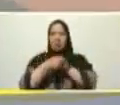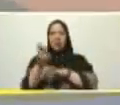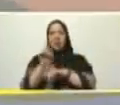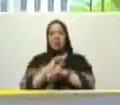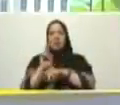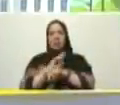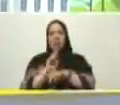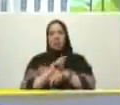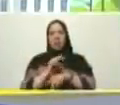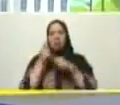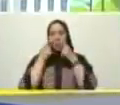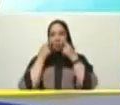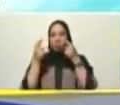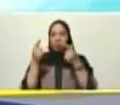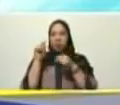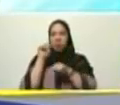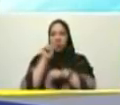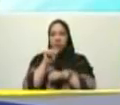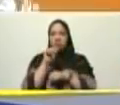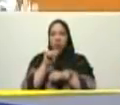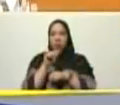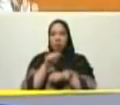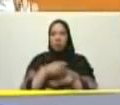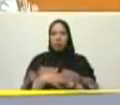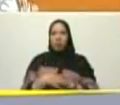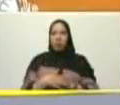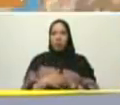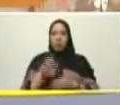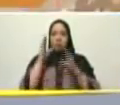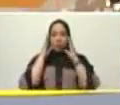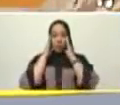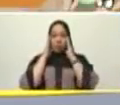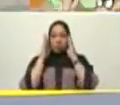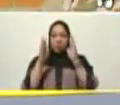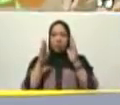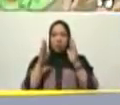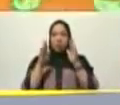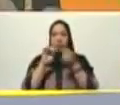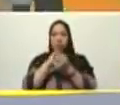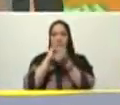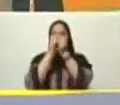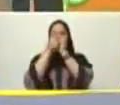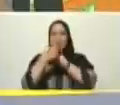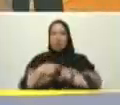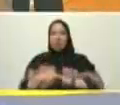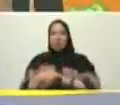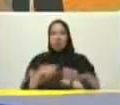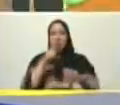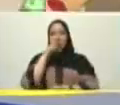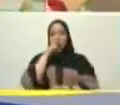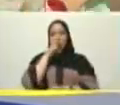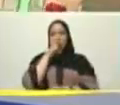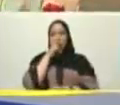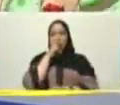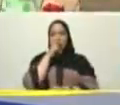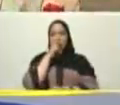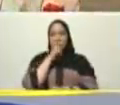un filtro entonces tú tocas el filtro te pones la cámara de frente y te conviertes en super bigote